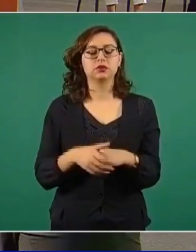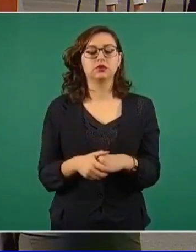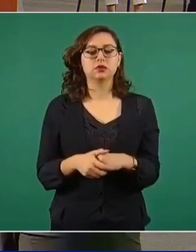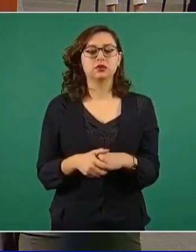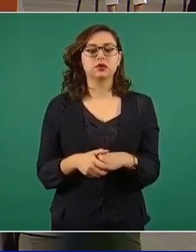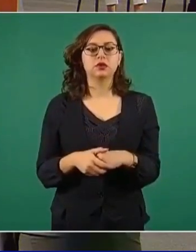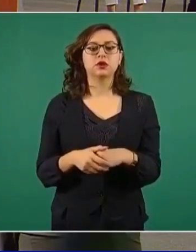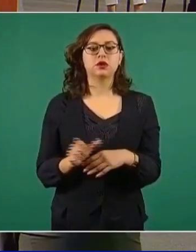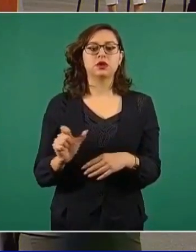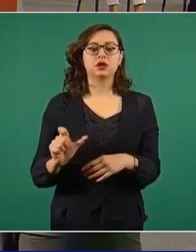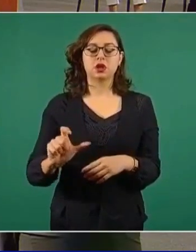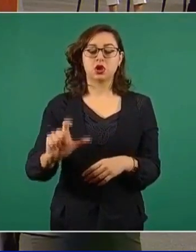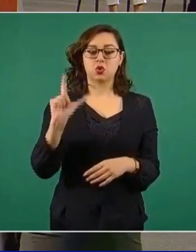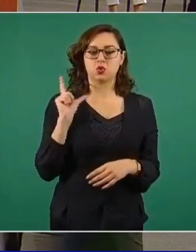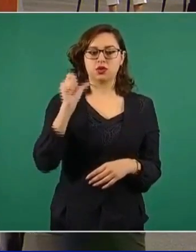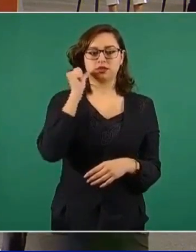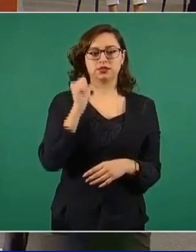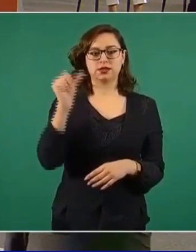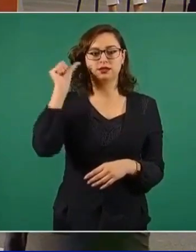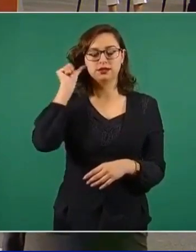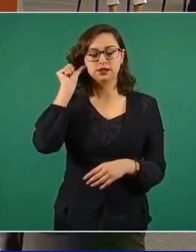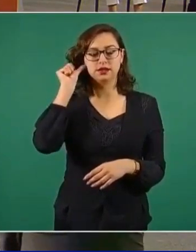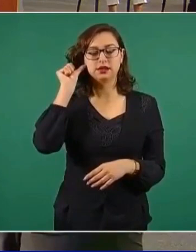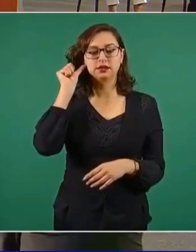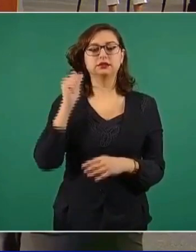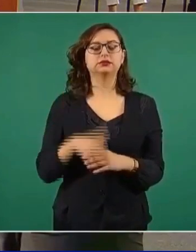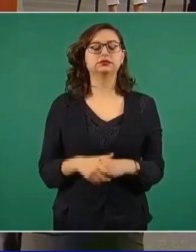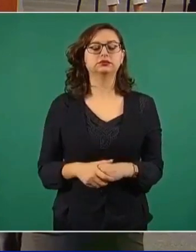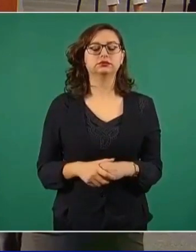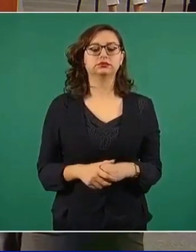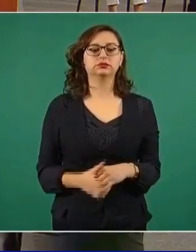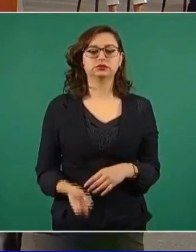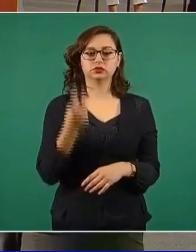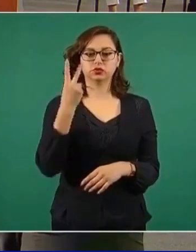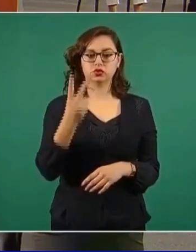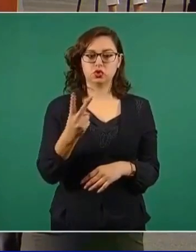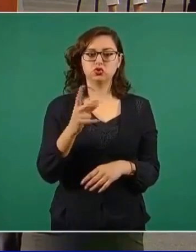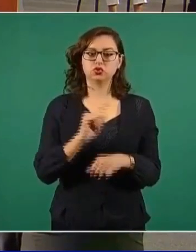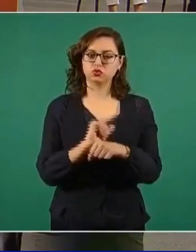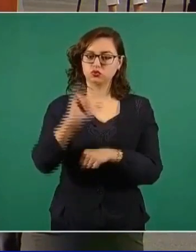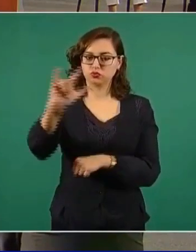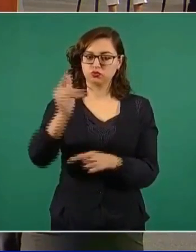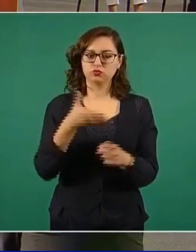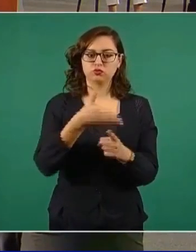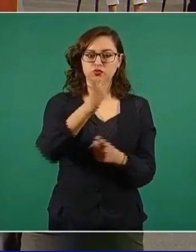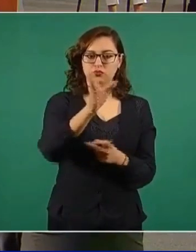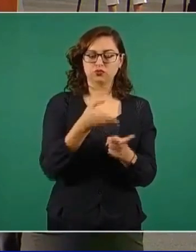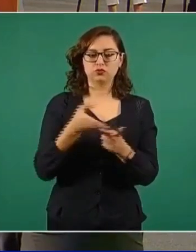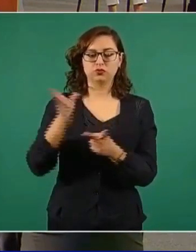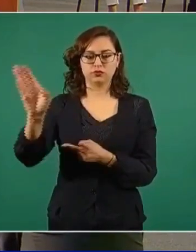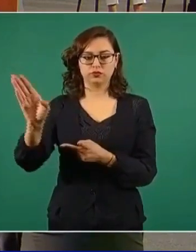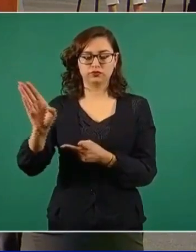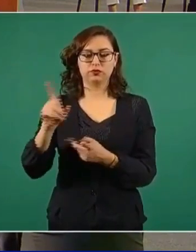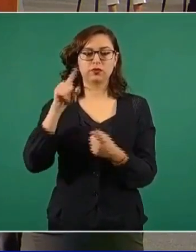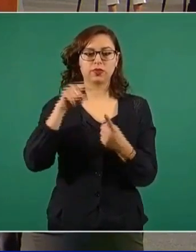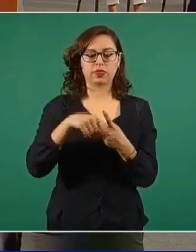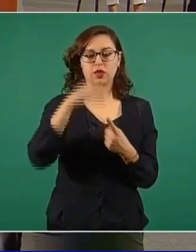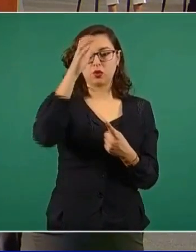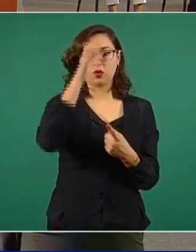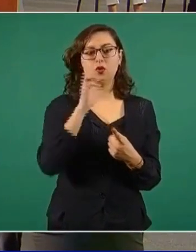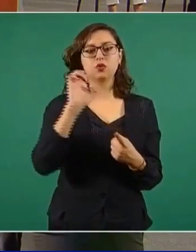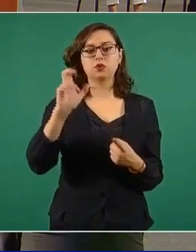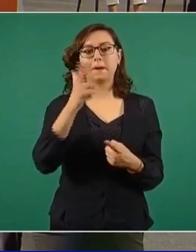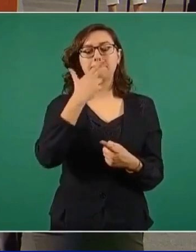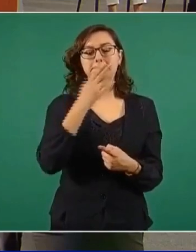de ayer se establecieron dos rutas aéreas, se atendió Coahuila,